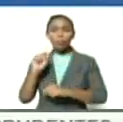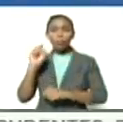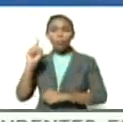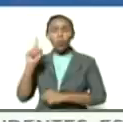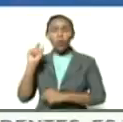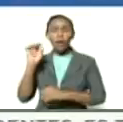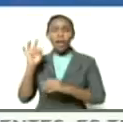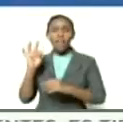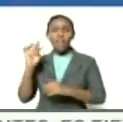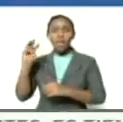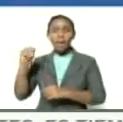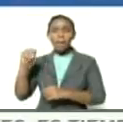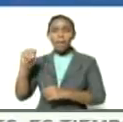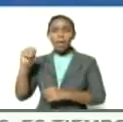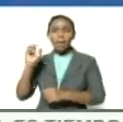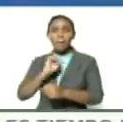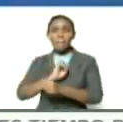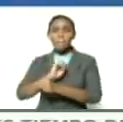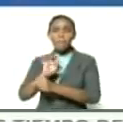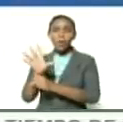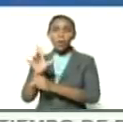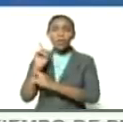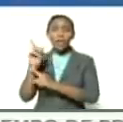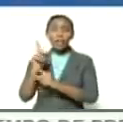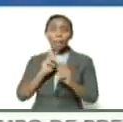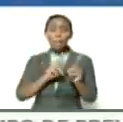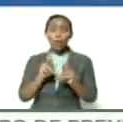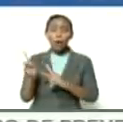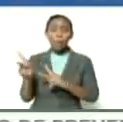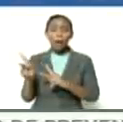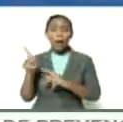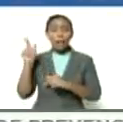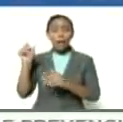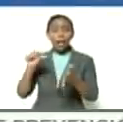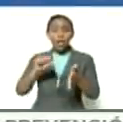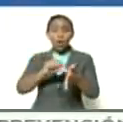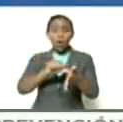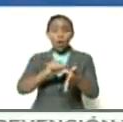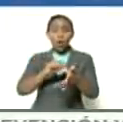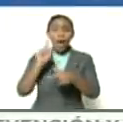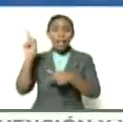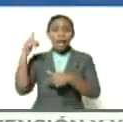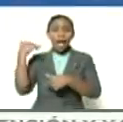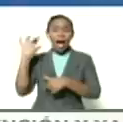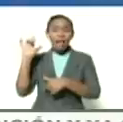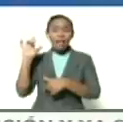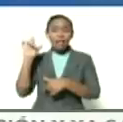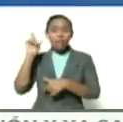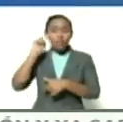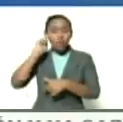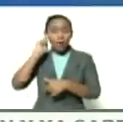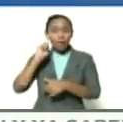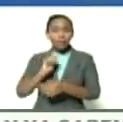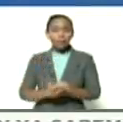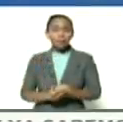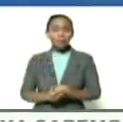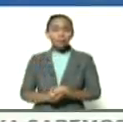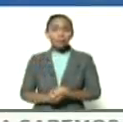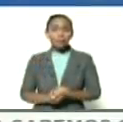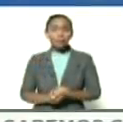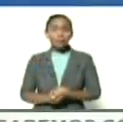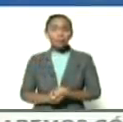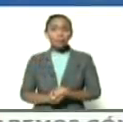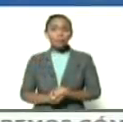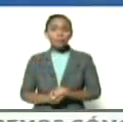el lanzamiento de este programa en Coro allá está Amarilis Amarilis